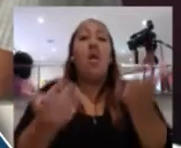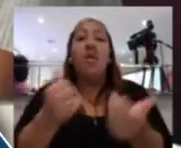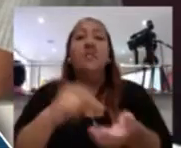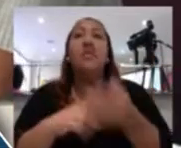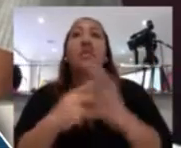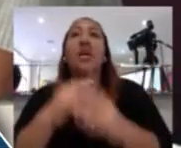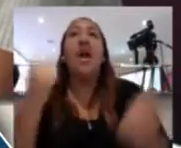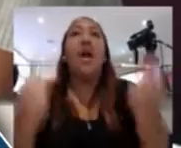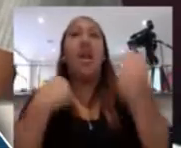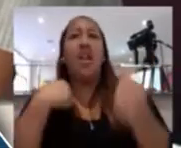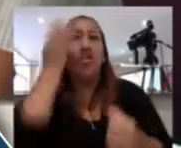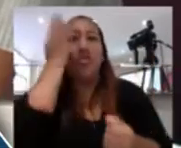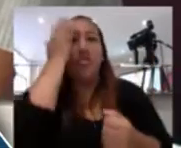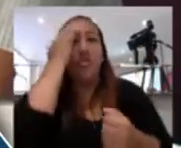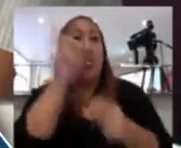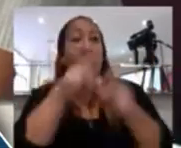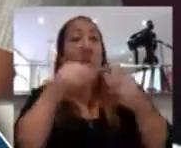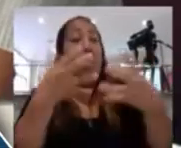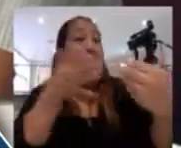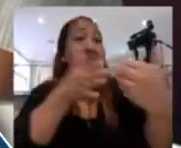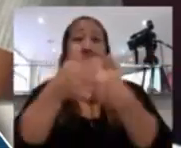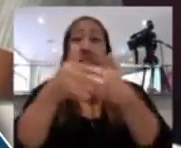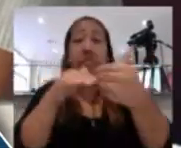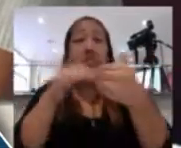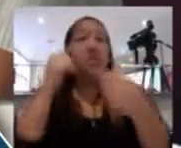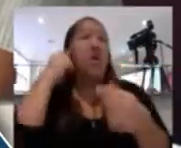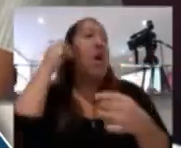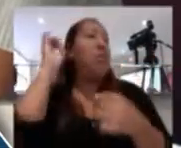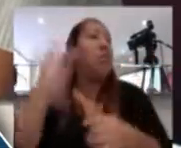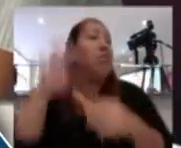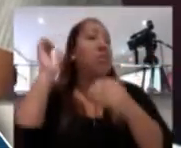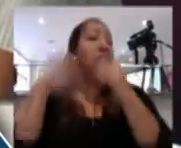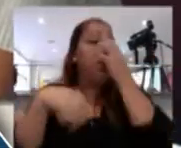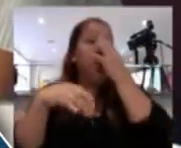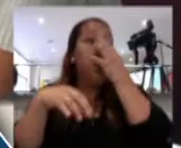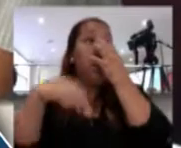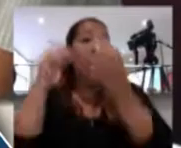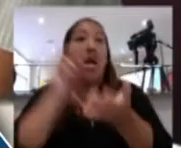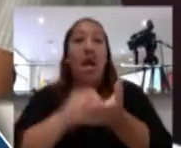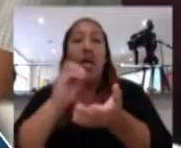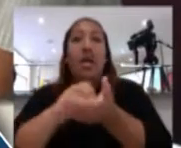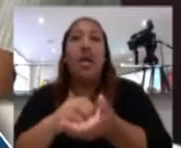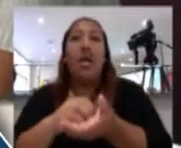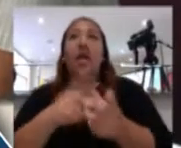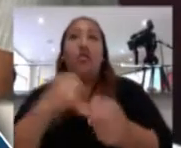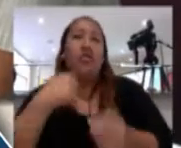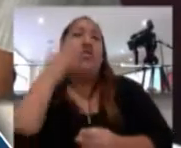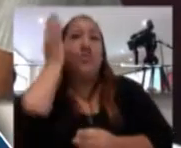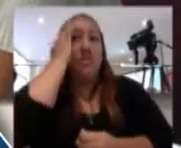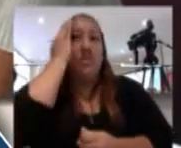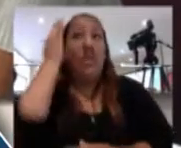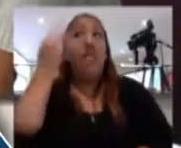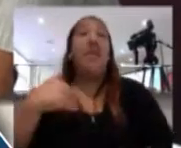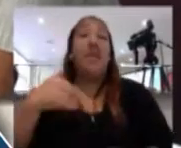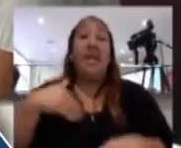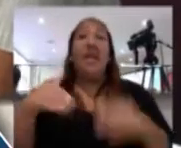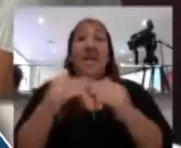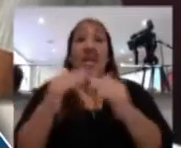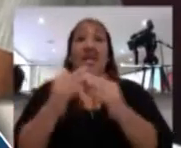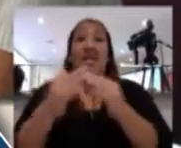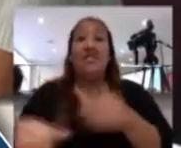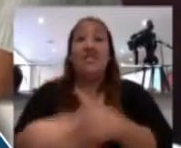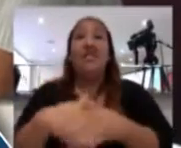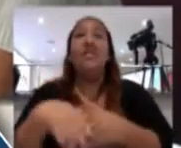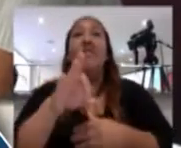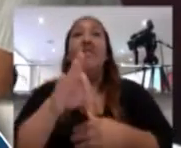Este es un sitio muy congestionado y va a sonar alarma cada rato. Y por mi domicilio también, la iglesia de